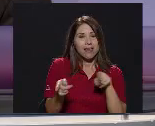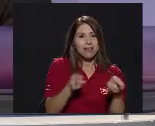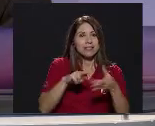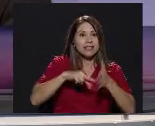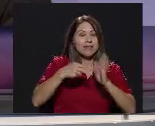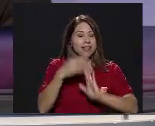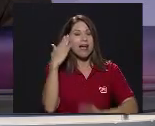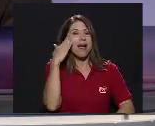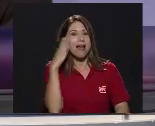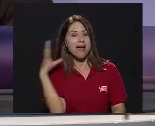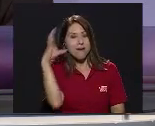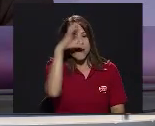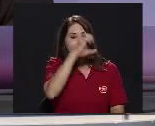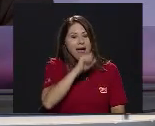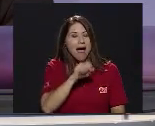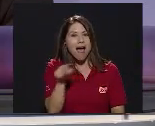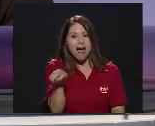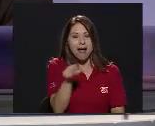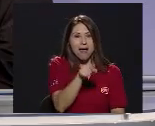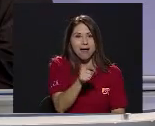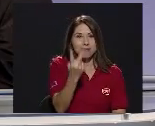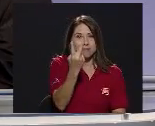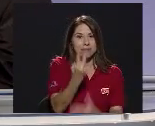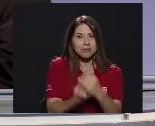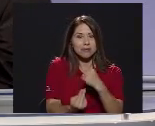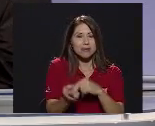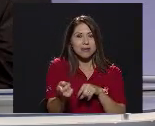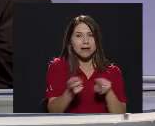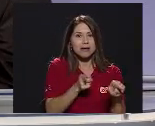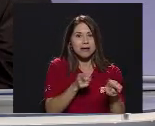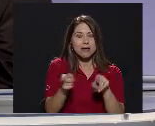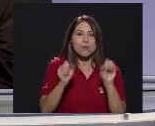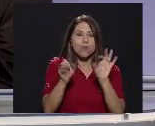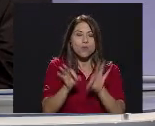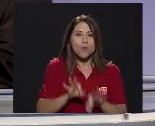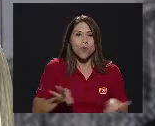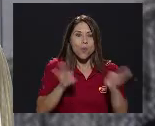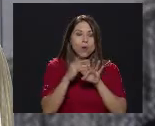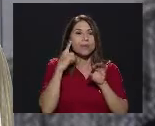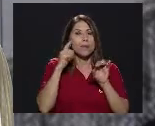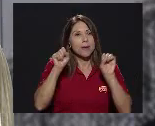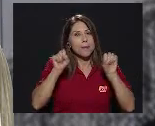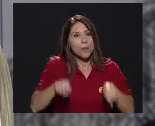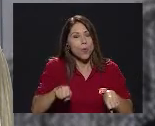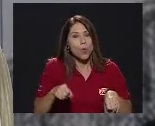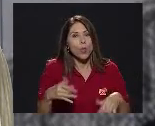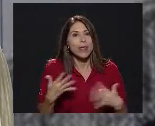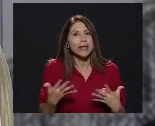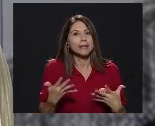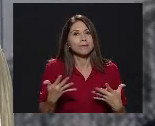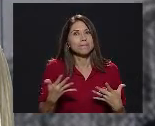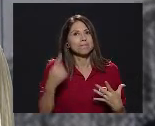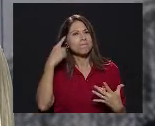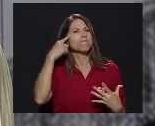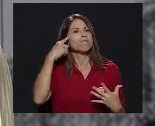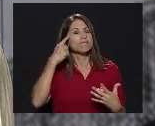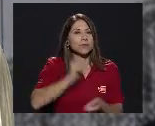consciente De esa dualidad Es Parte esencial Para poder Optar Por un Cambio